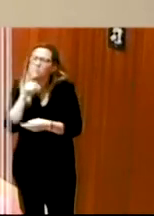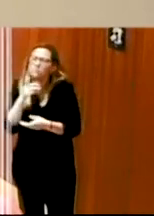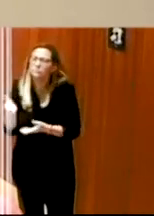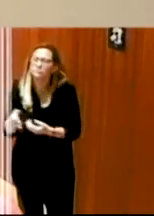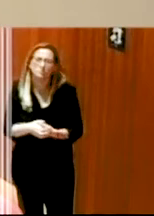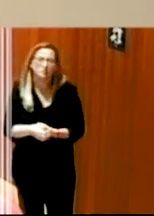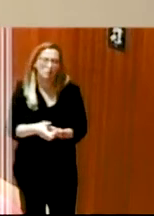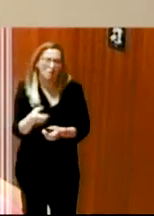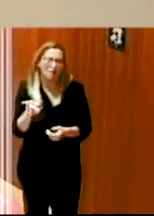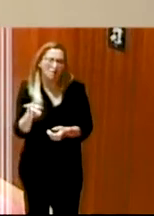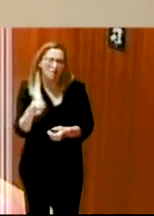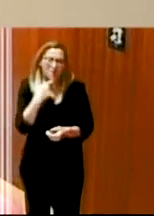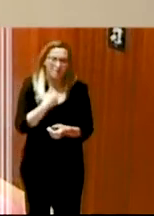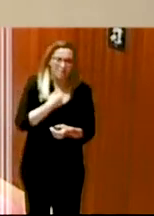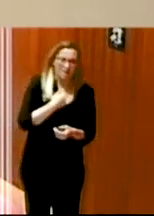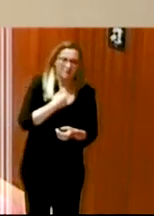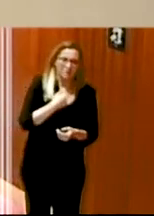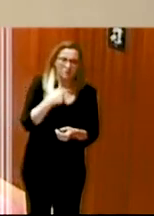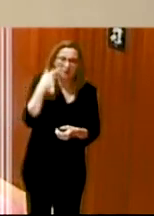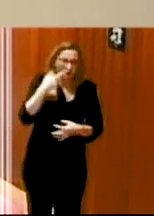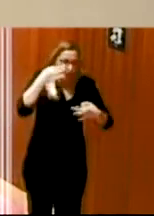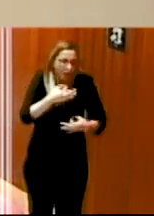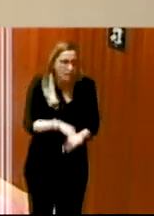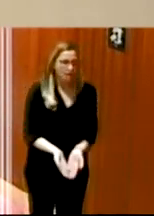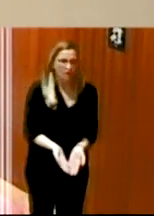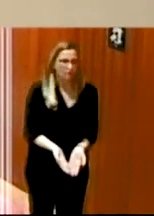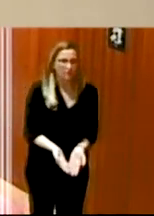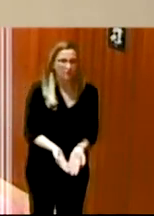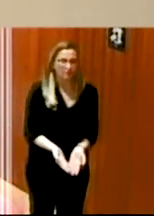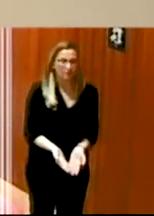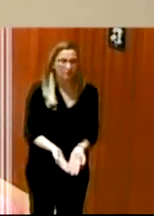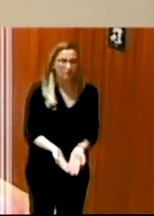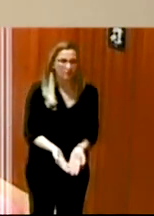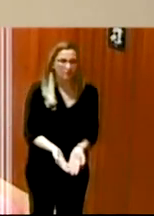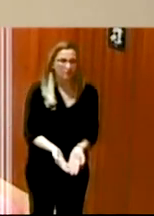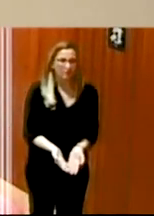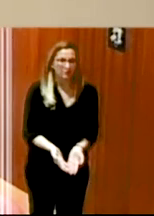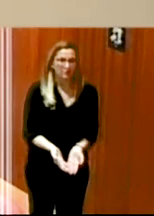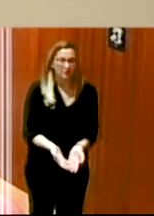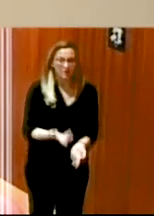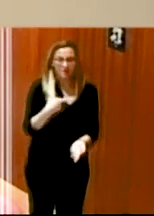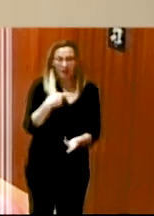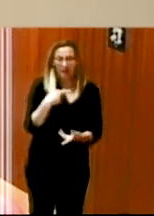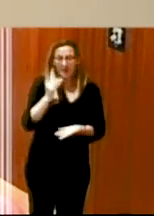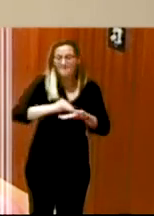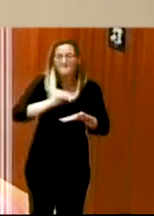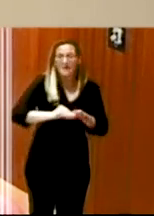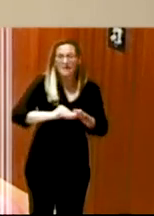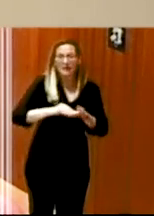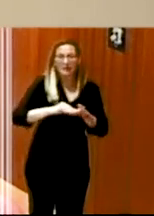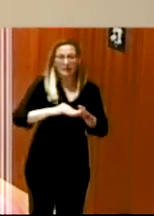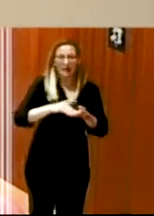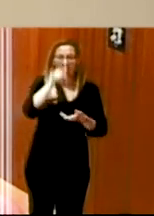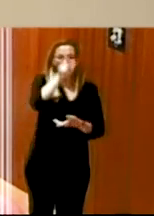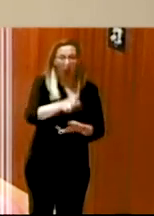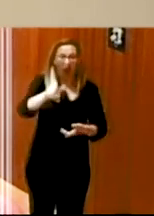tendrían que ser una realidad ya y que a veces los artistas no lo hacen porque les falta información no